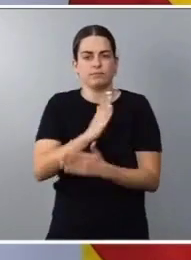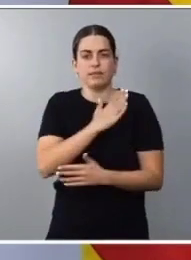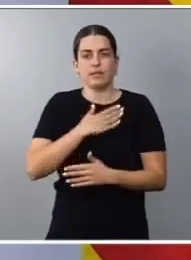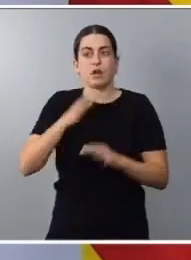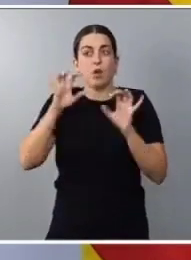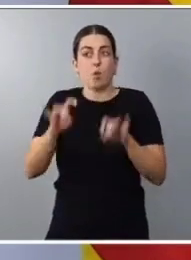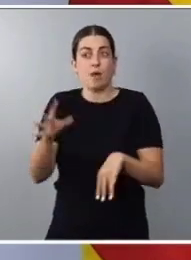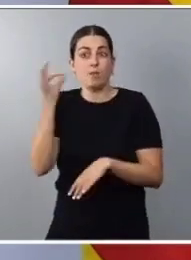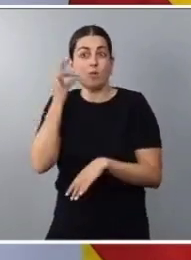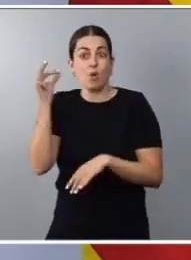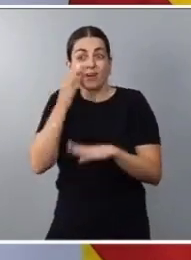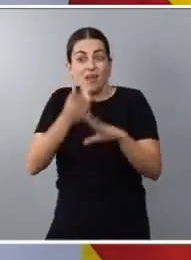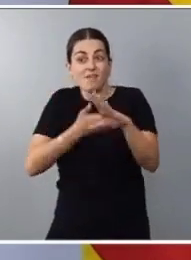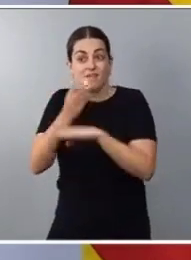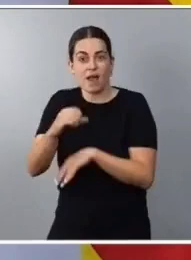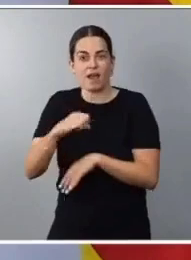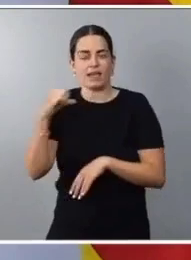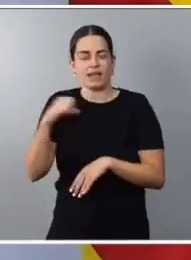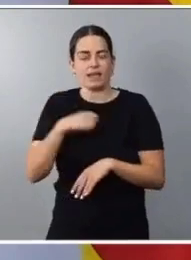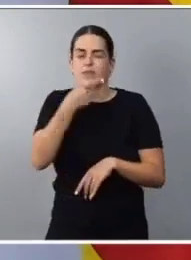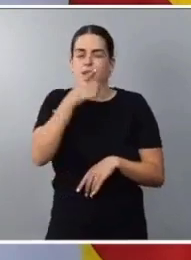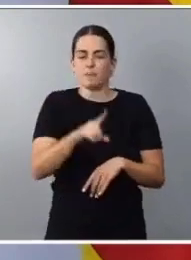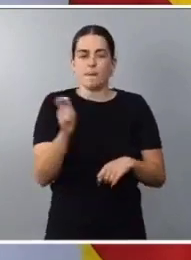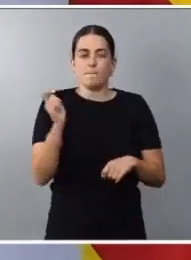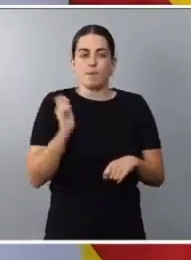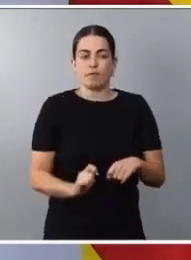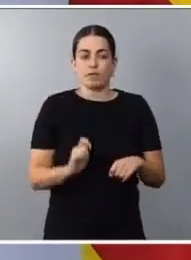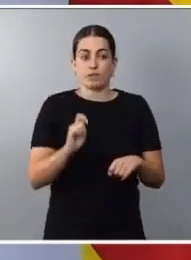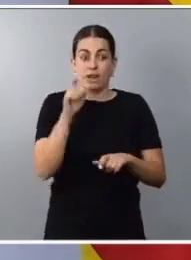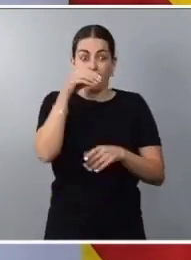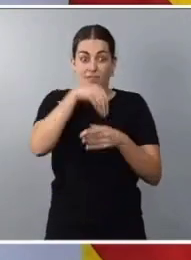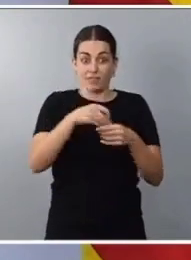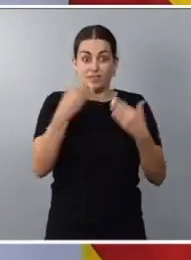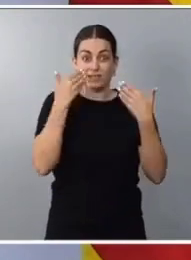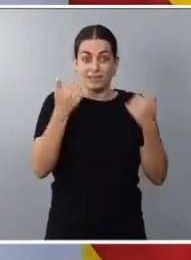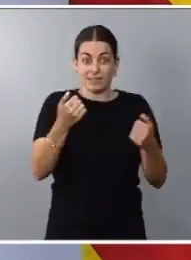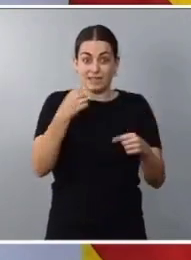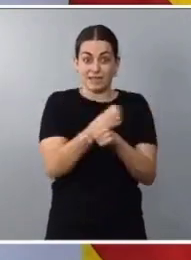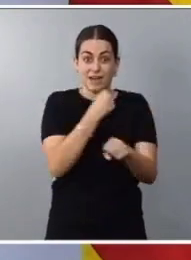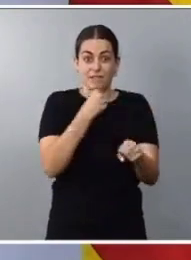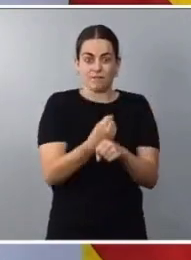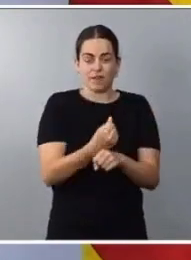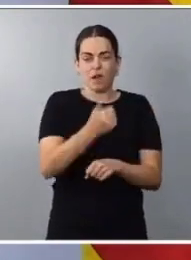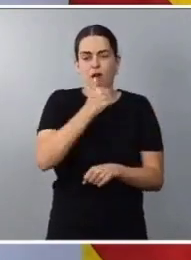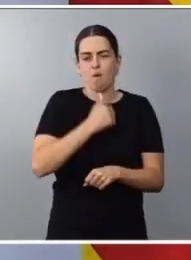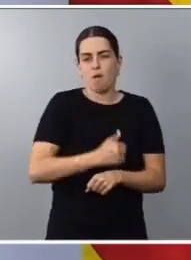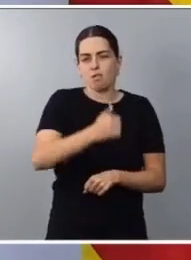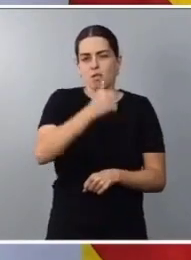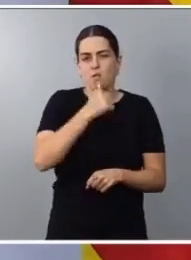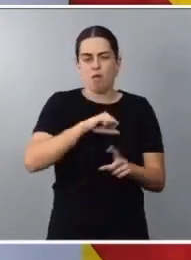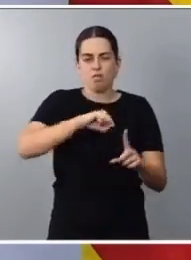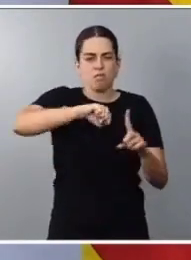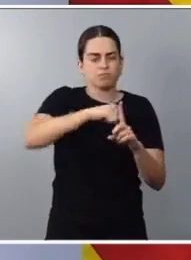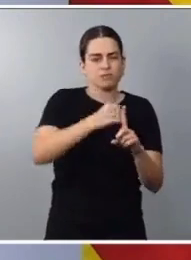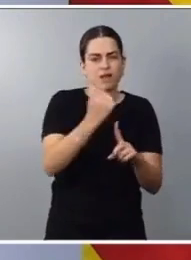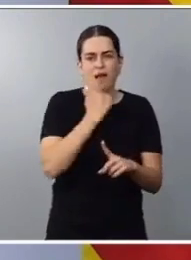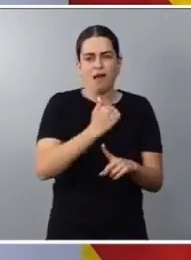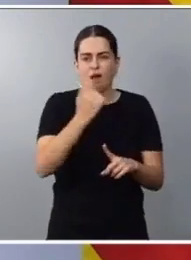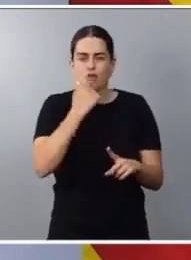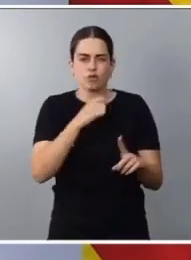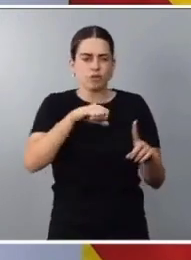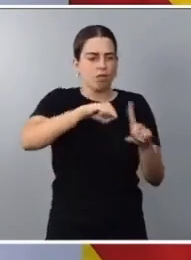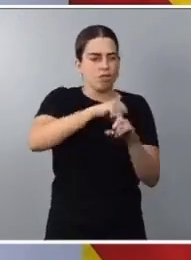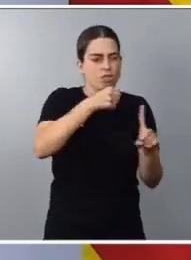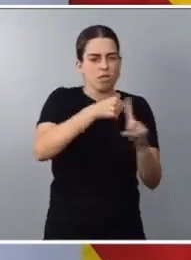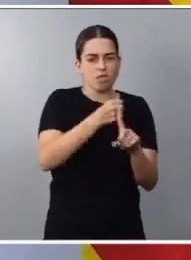acudido a esas clínicas, también las profesionales sanitarias que trabajan en ellas han tenido que soportar el acoso injustificado, la vulneración de sus derechos